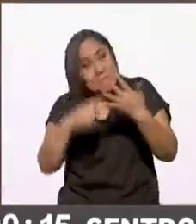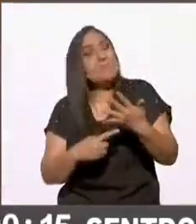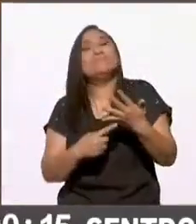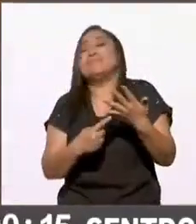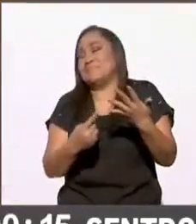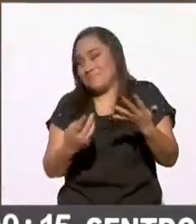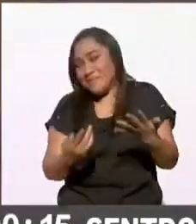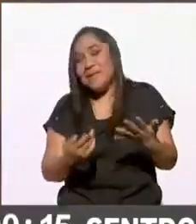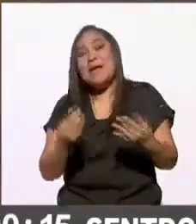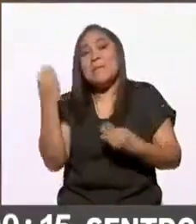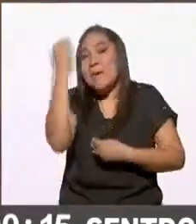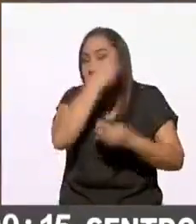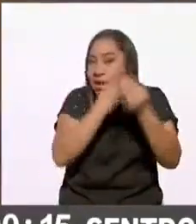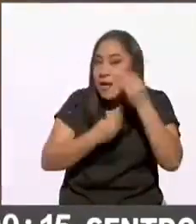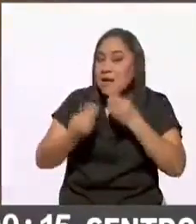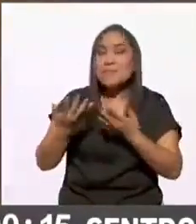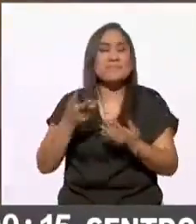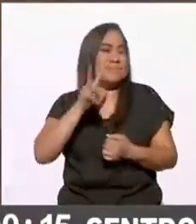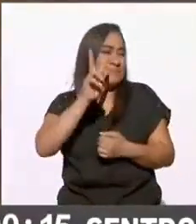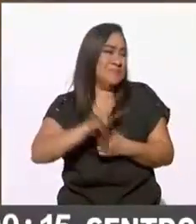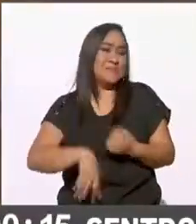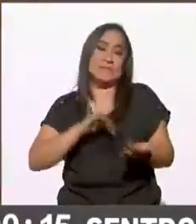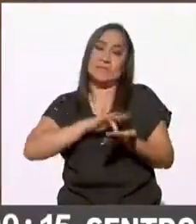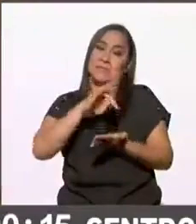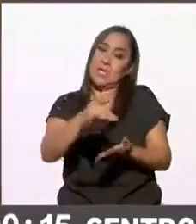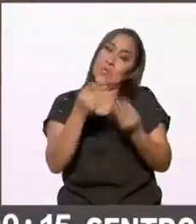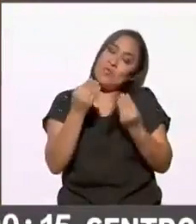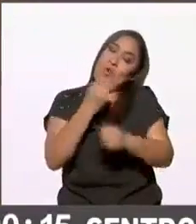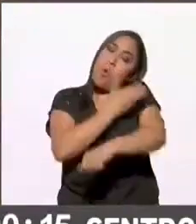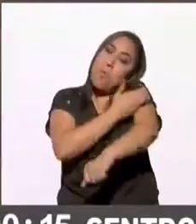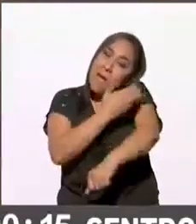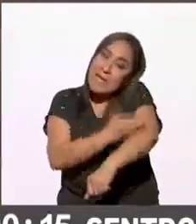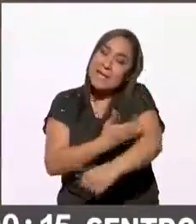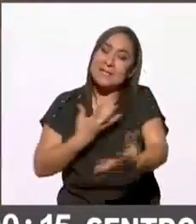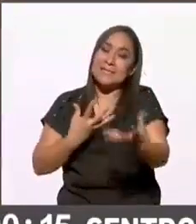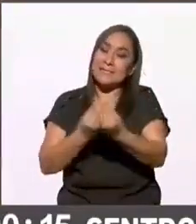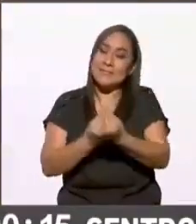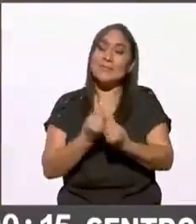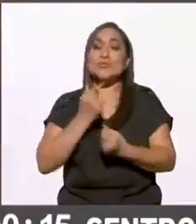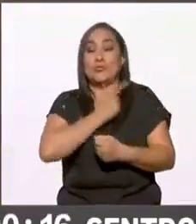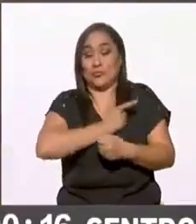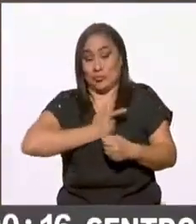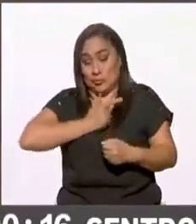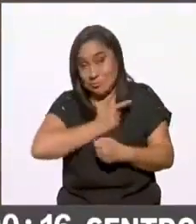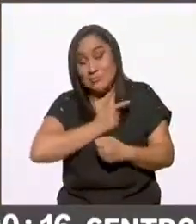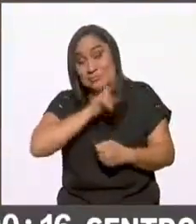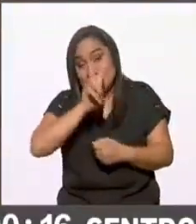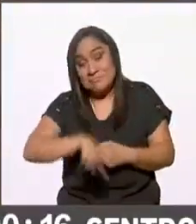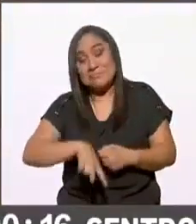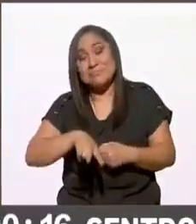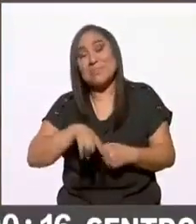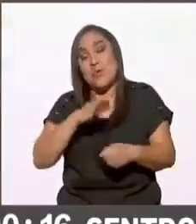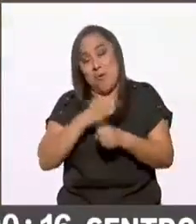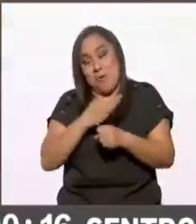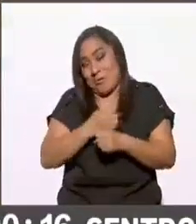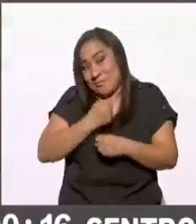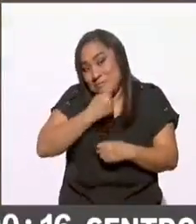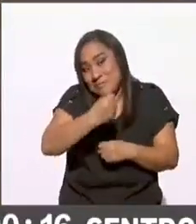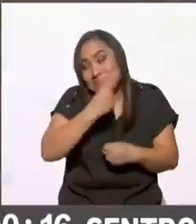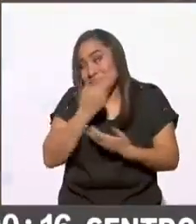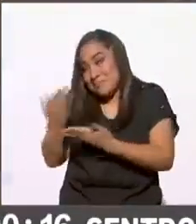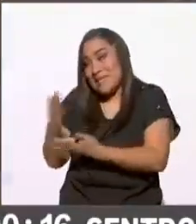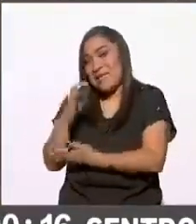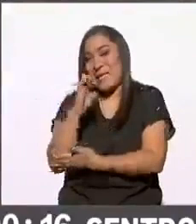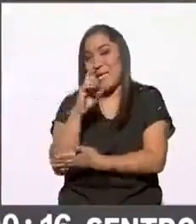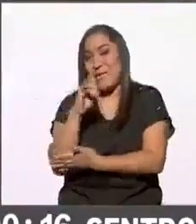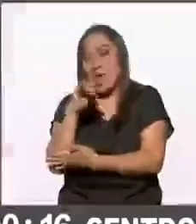merecen maquillistas de verdad muchas gracias compañeros y bueno es un placer también haber compartido los micrófonos con Eduardo